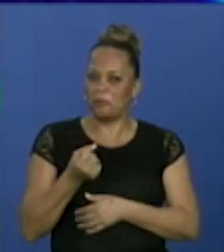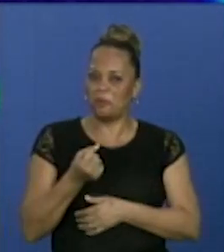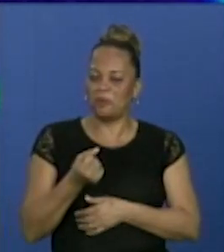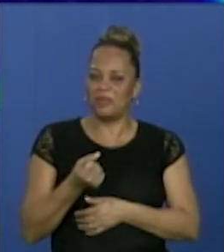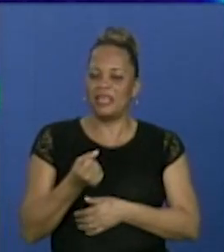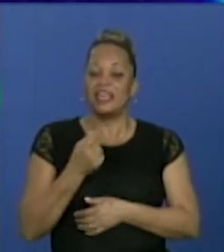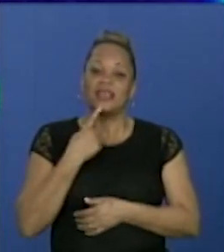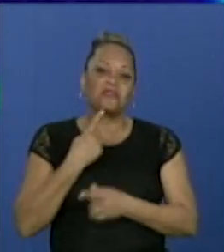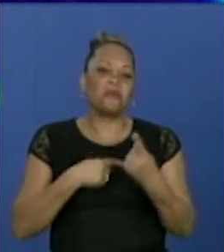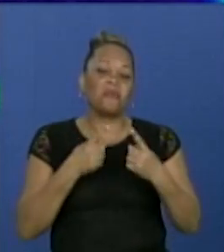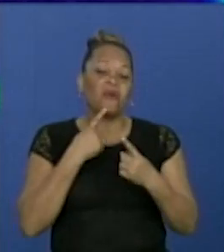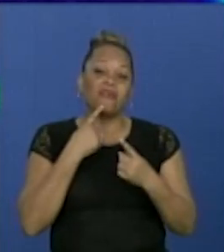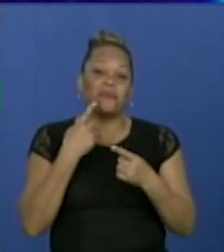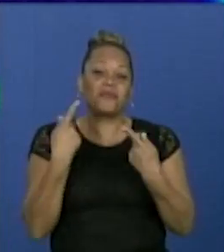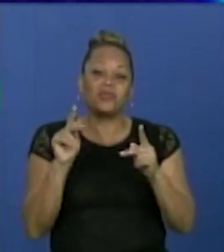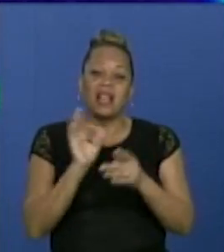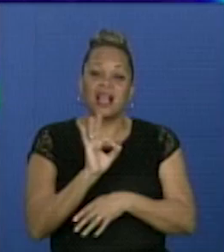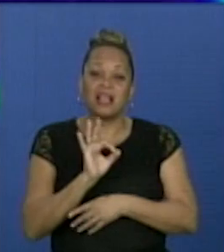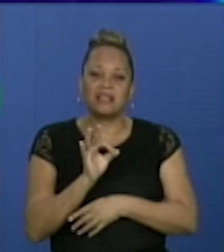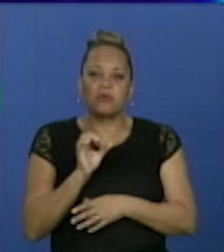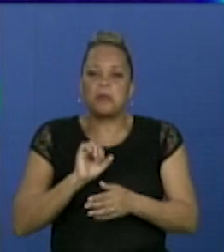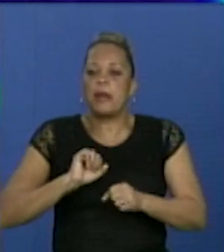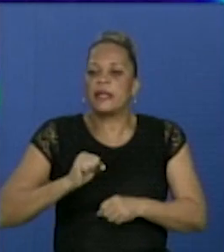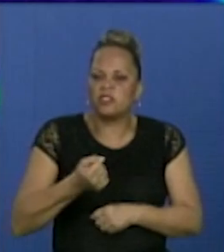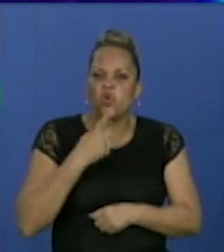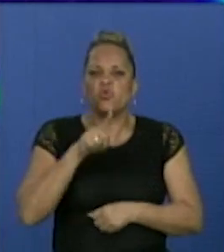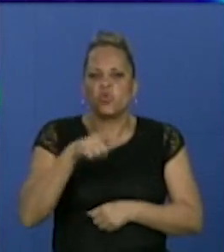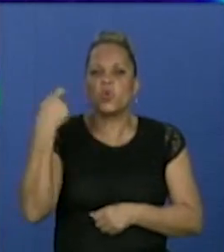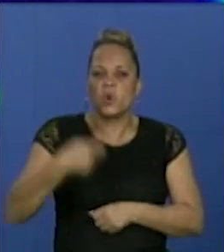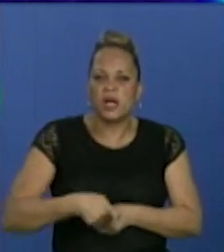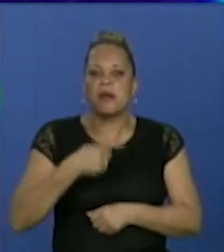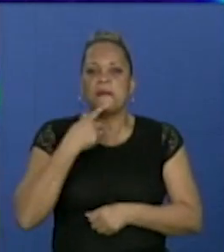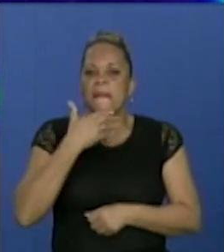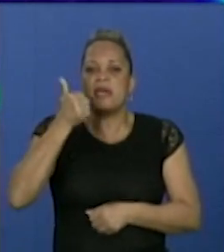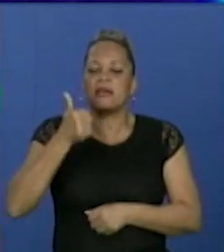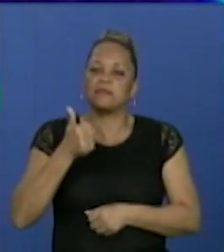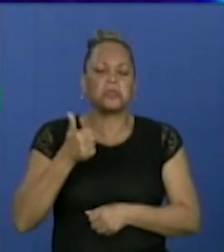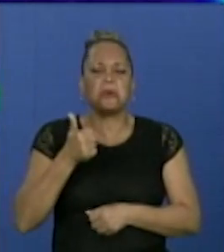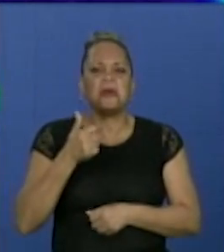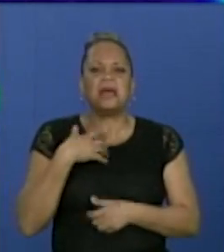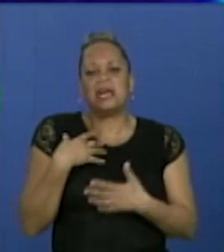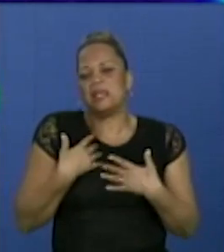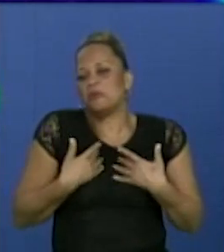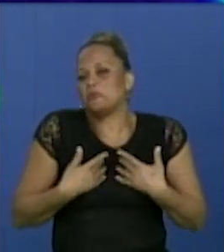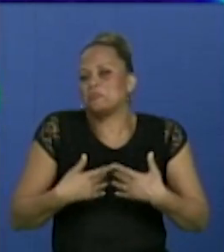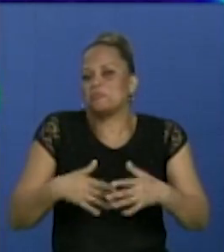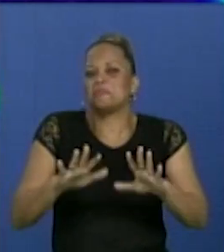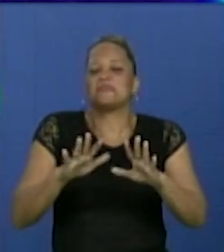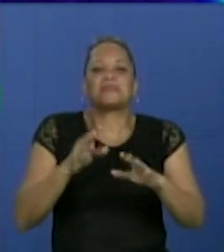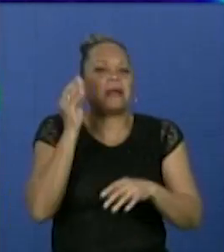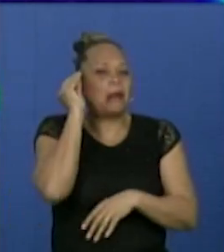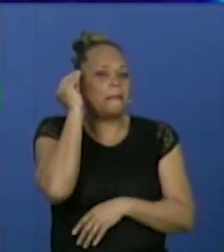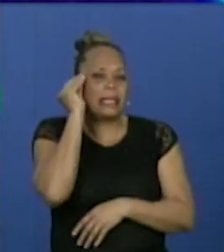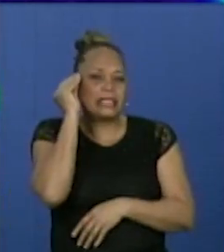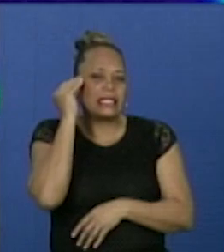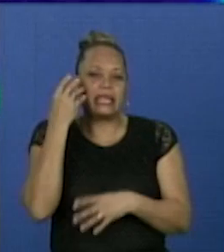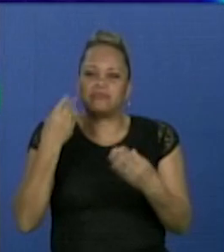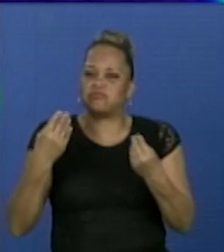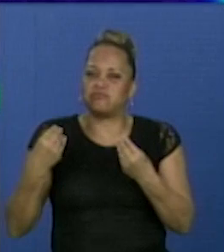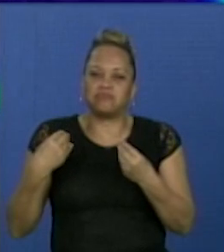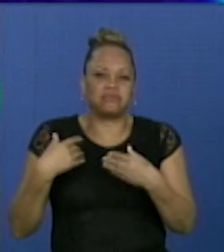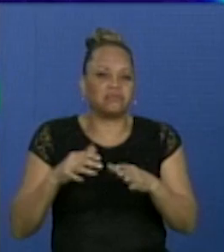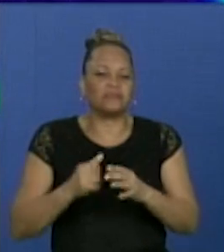como era aficionado tampoco había una presión, más bien era como dejarte llevar y aprender mucho.